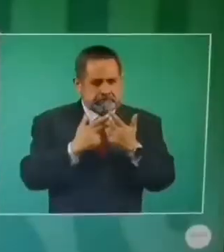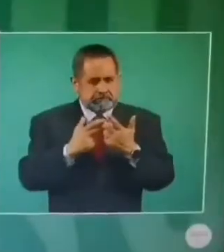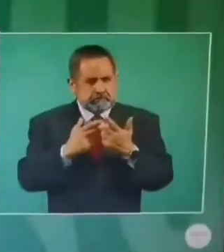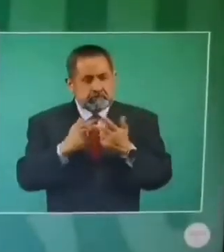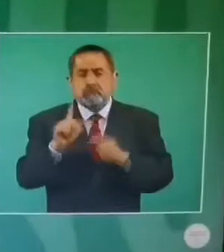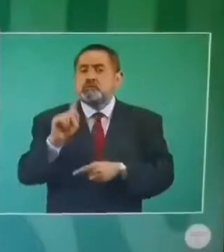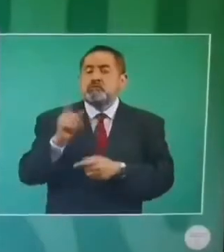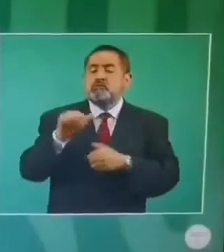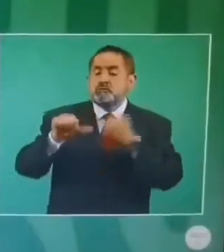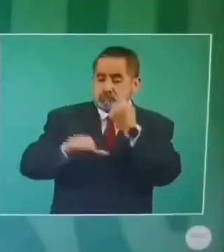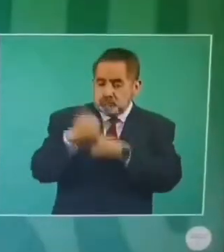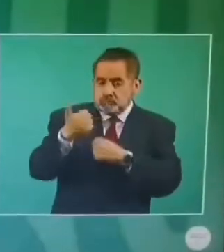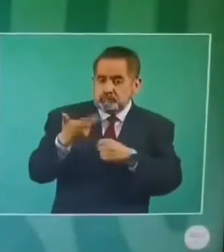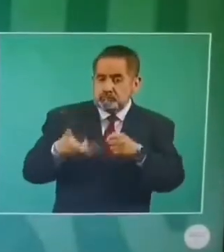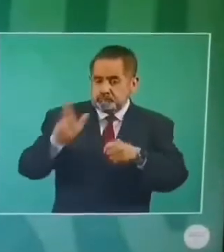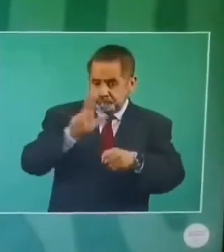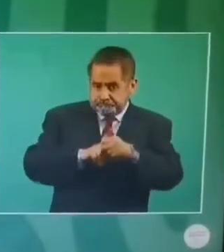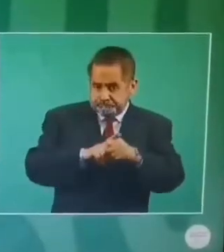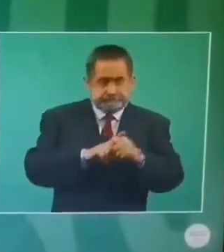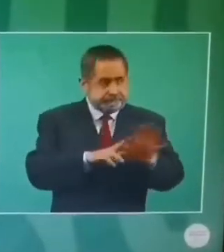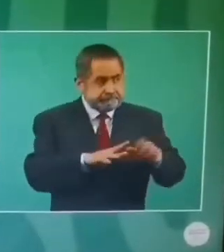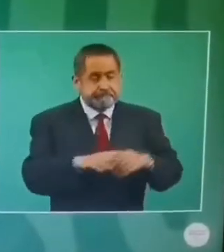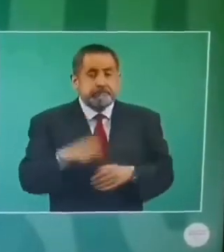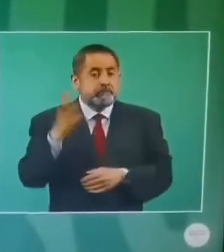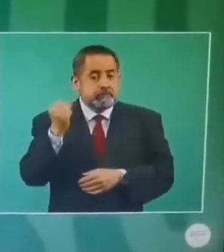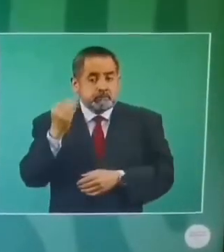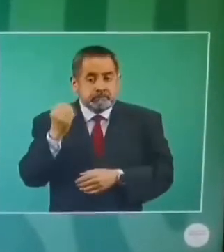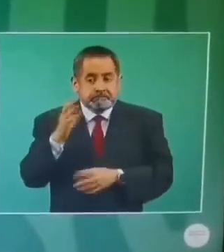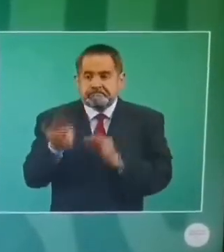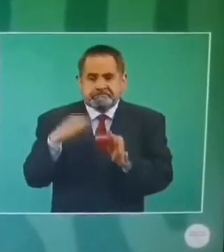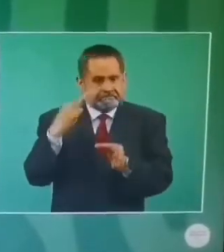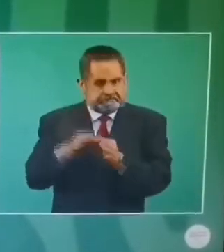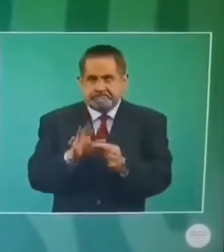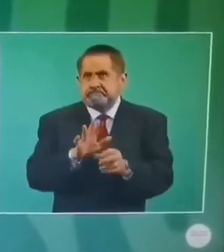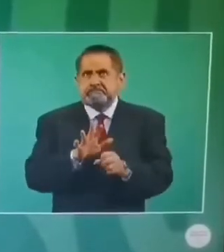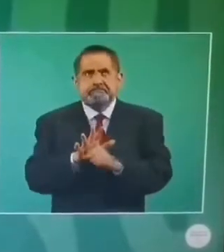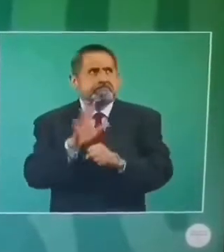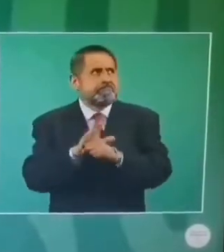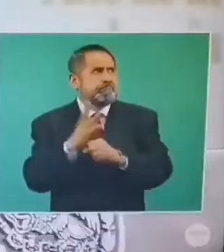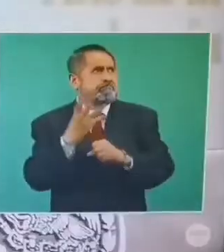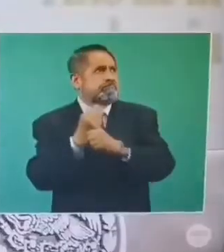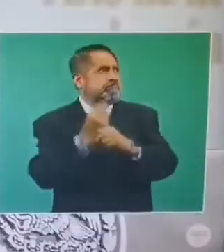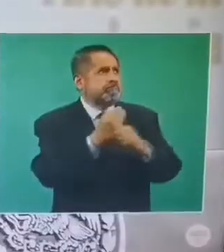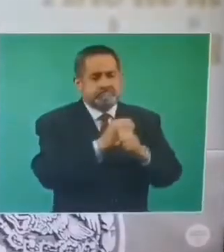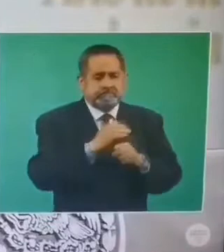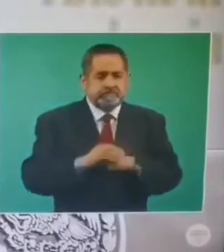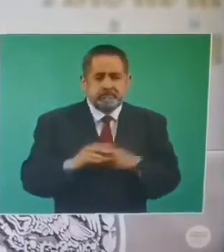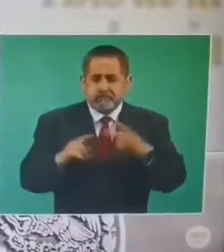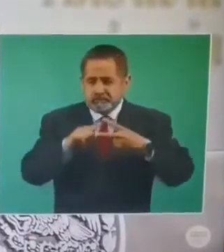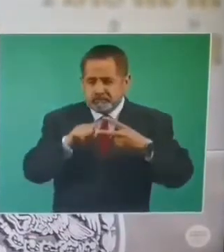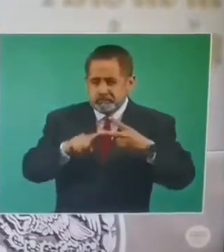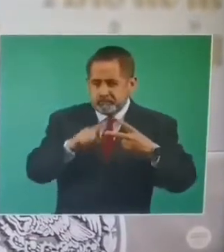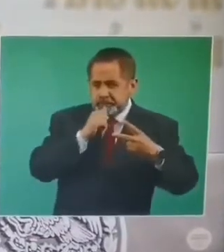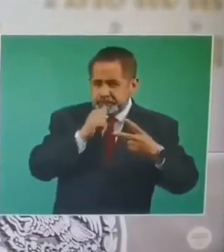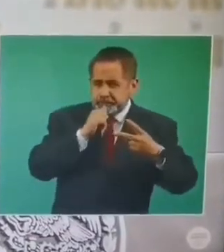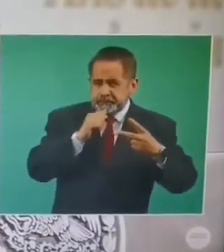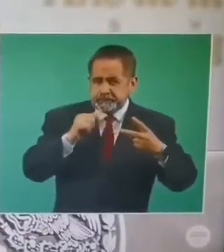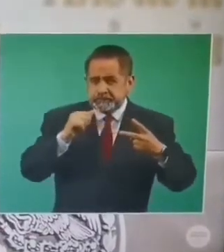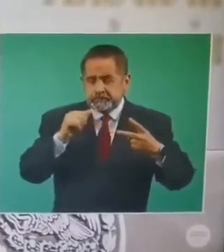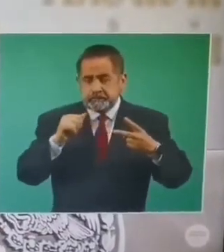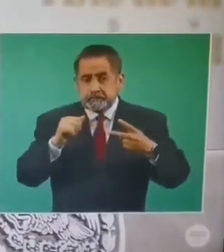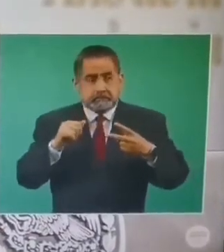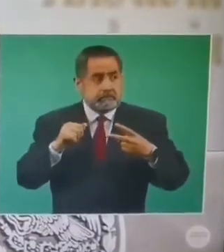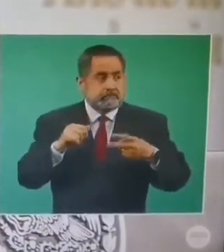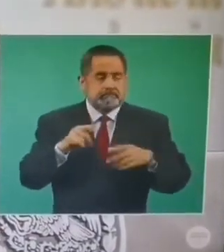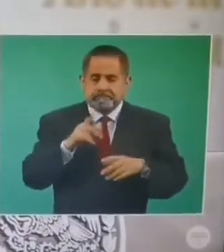hospitales fueron afectados, nueve de los cuales están restaurados completamente, y los otros dos, dos que no estén funcionando,